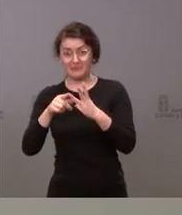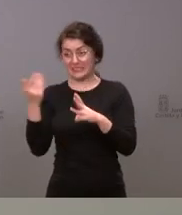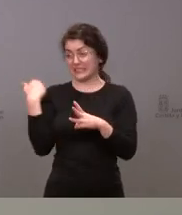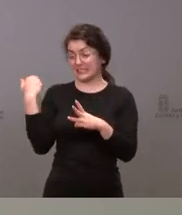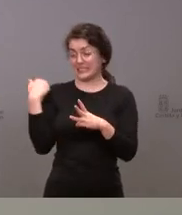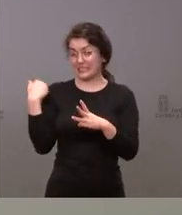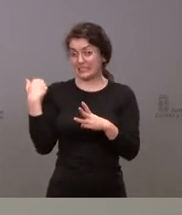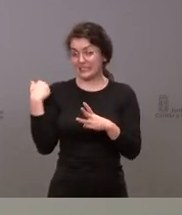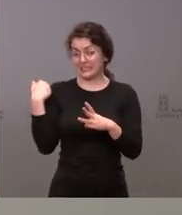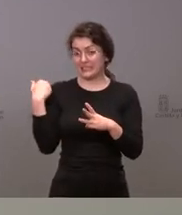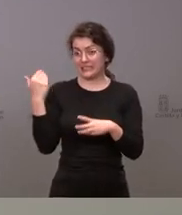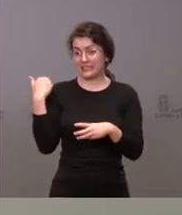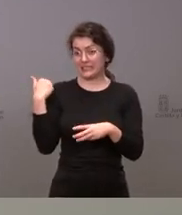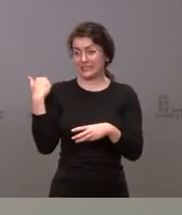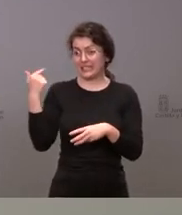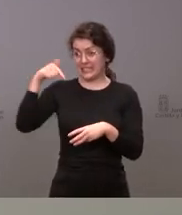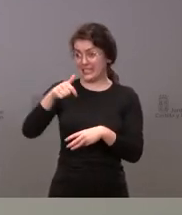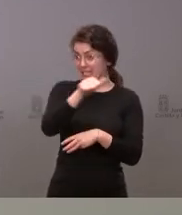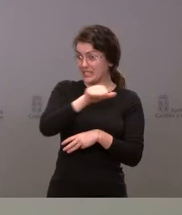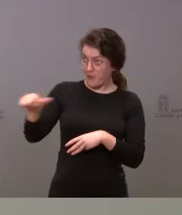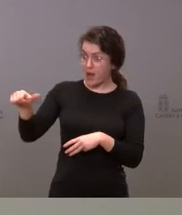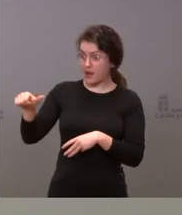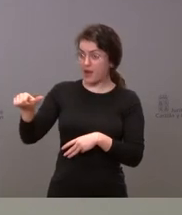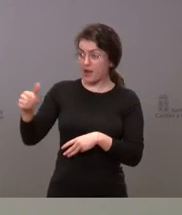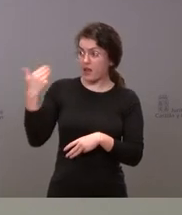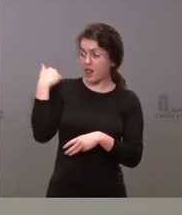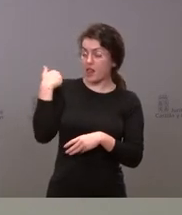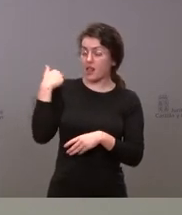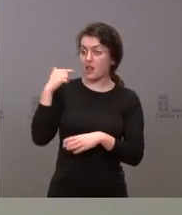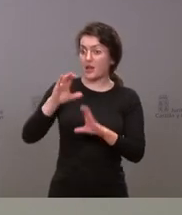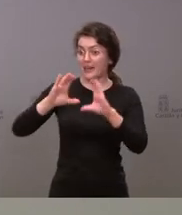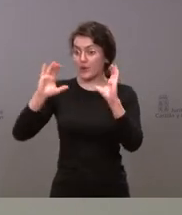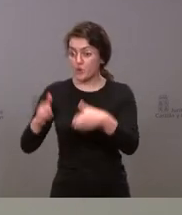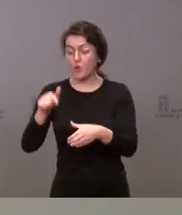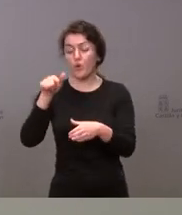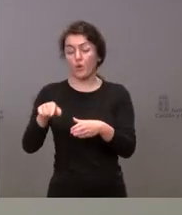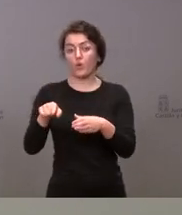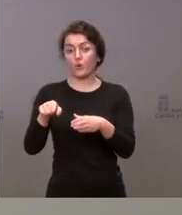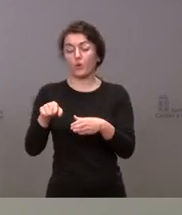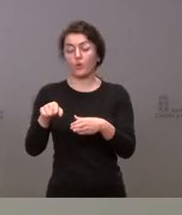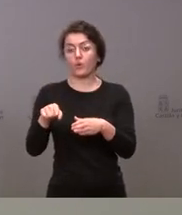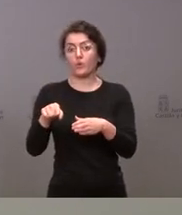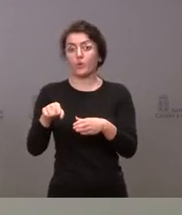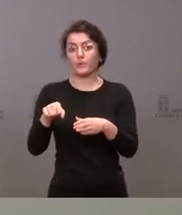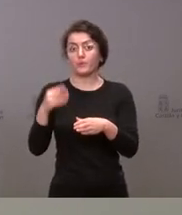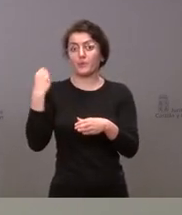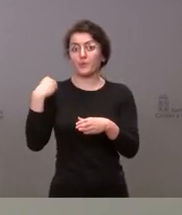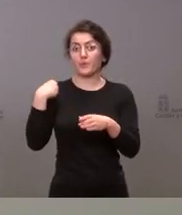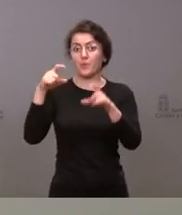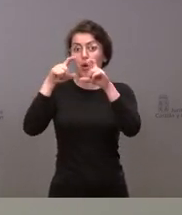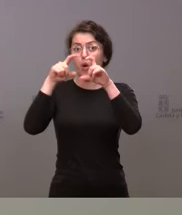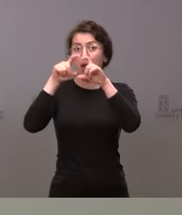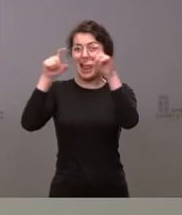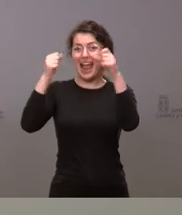de esta semana como ustedes recordarán una reunión con las entidades locales